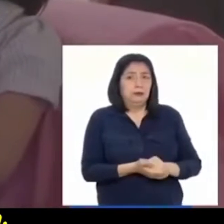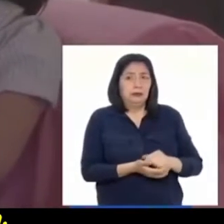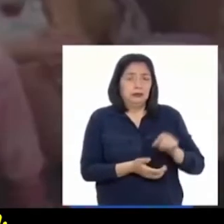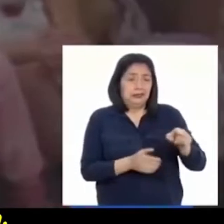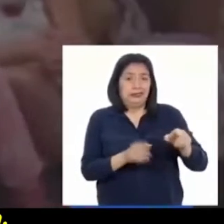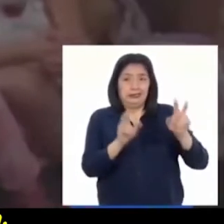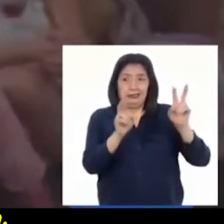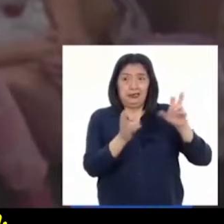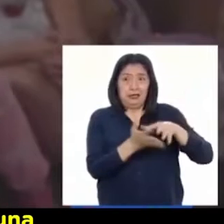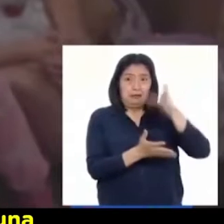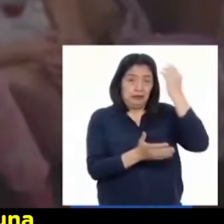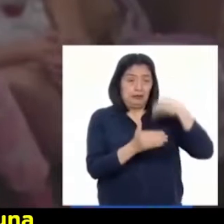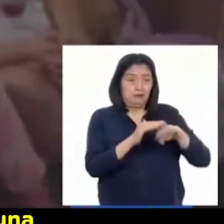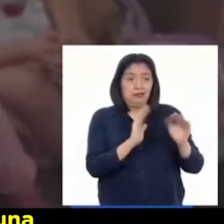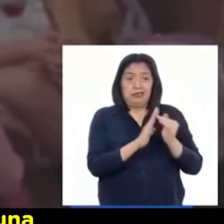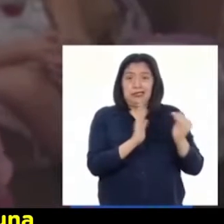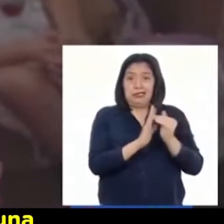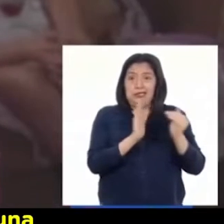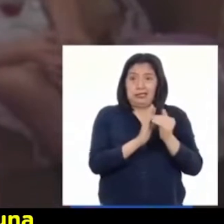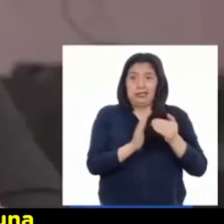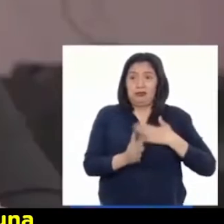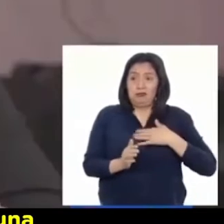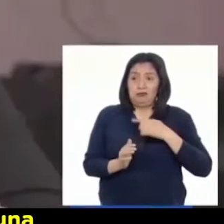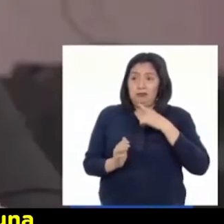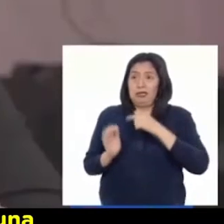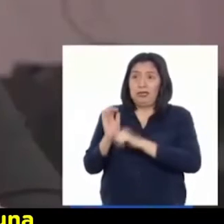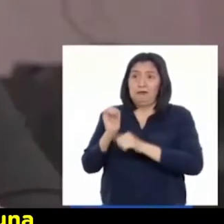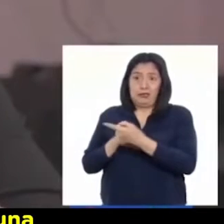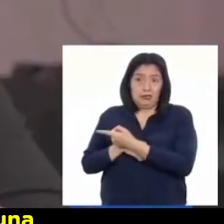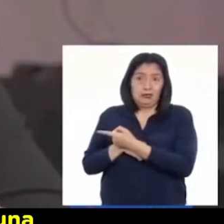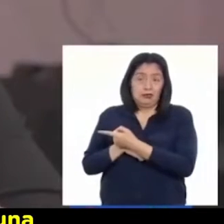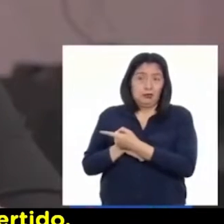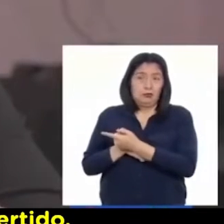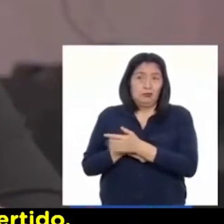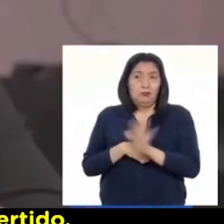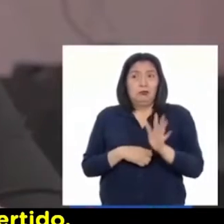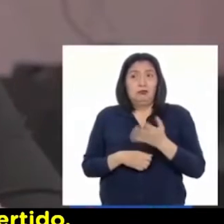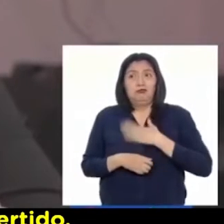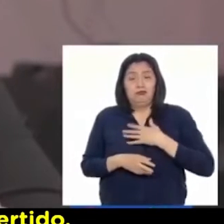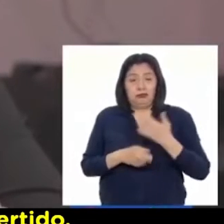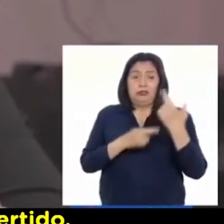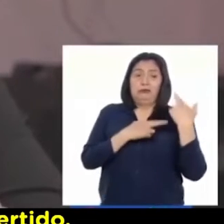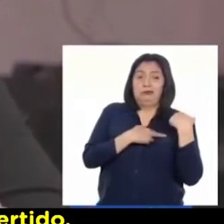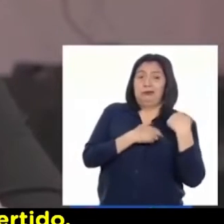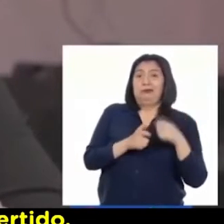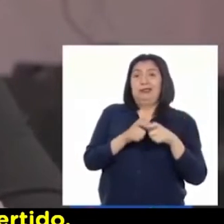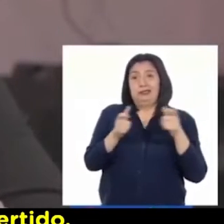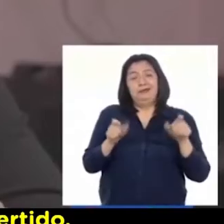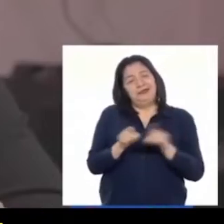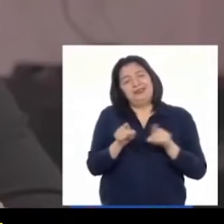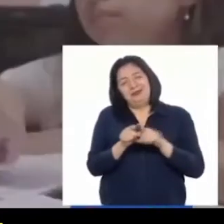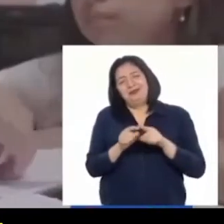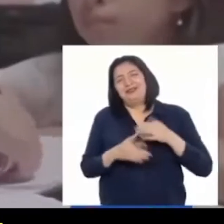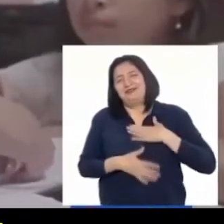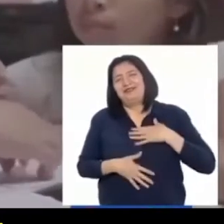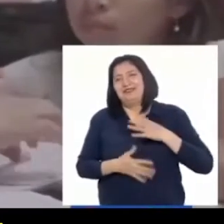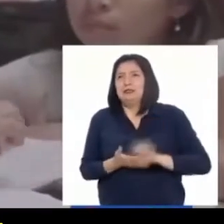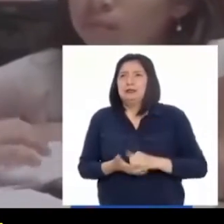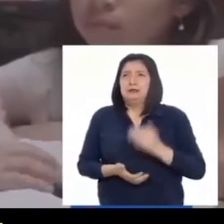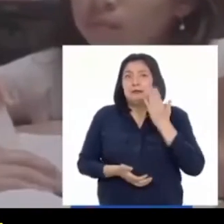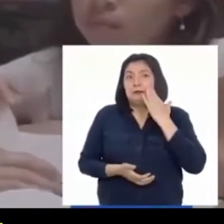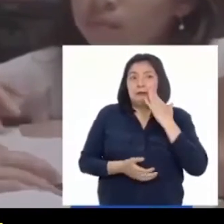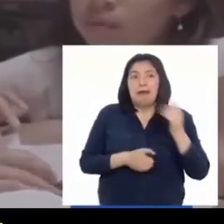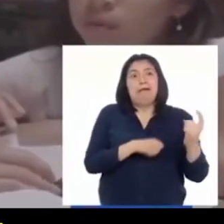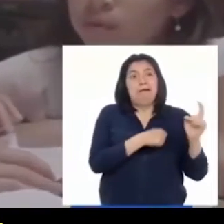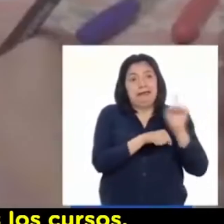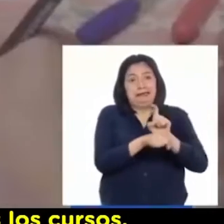Aprendo en Casa, el aprendizaje con mi hermana fue casi una responsabilidad muy grande y a la vez divertida, ¿no? Mi mamá nos